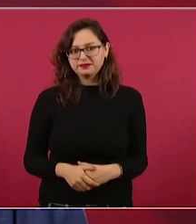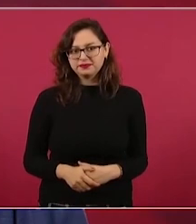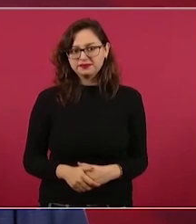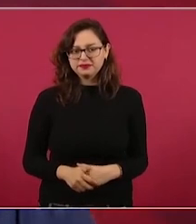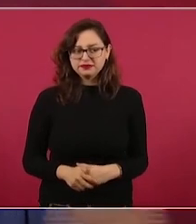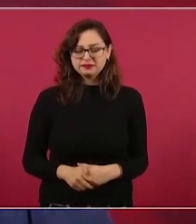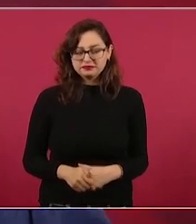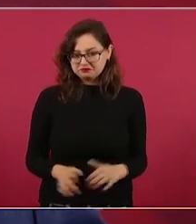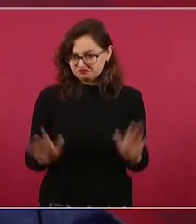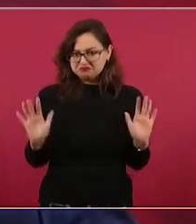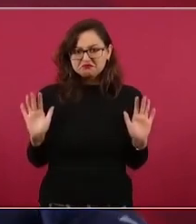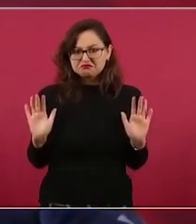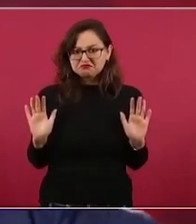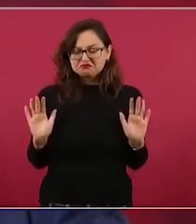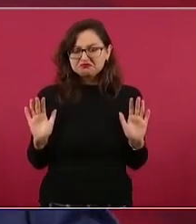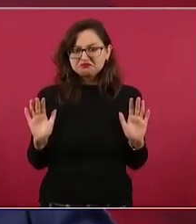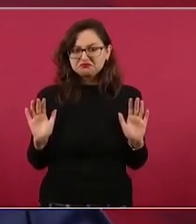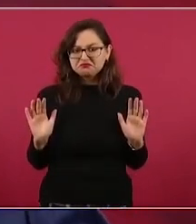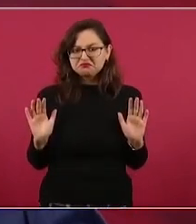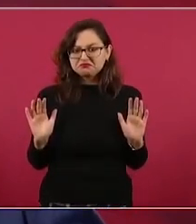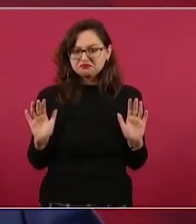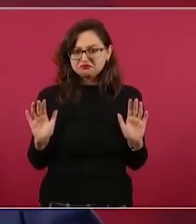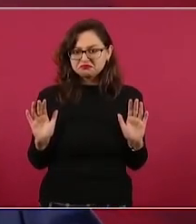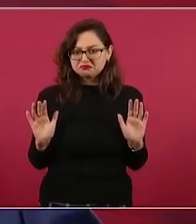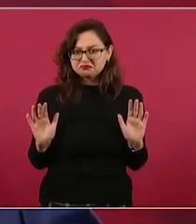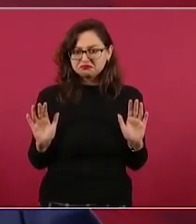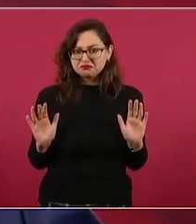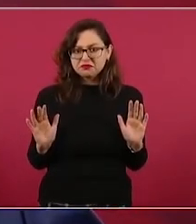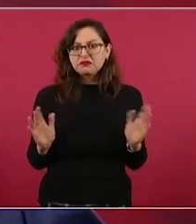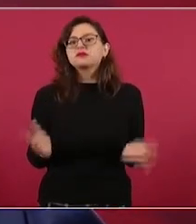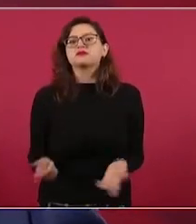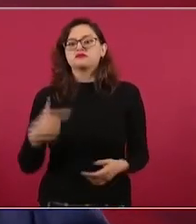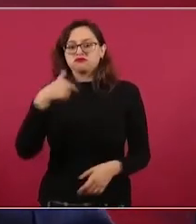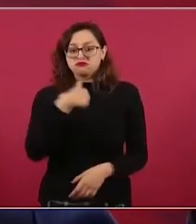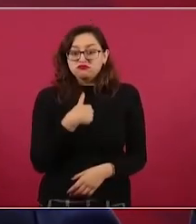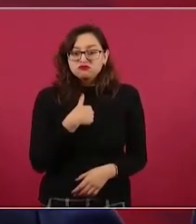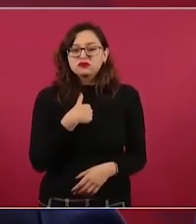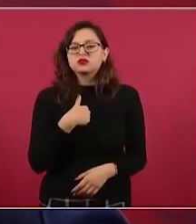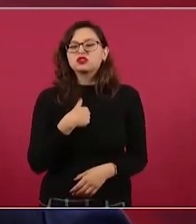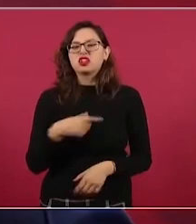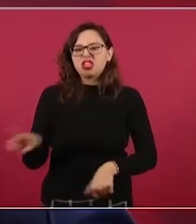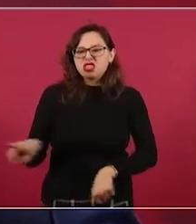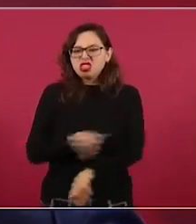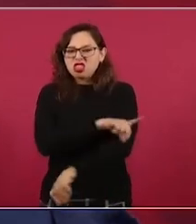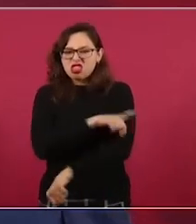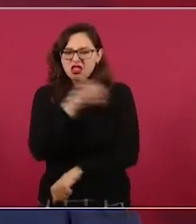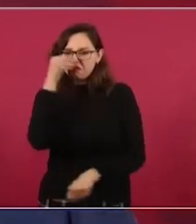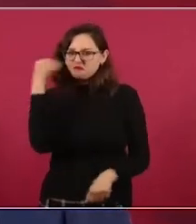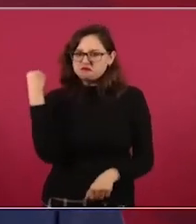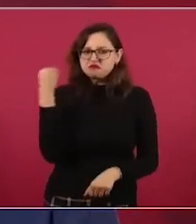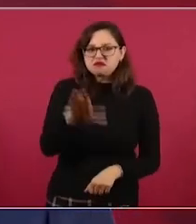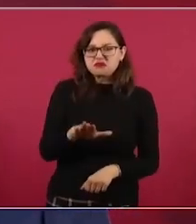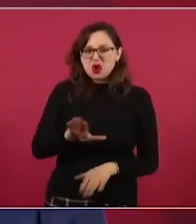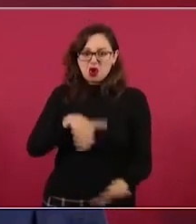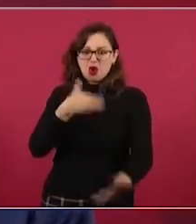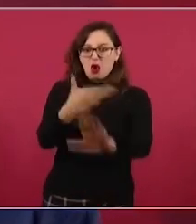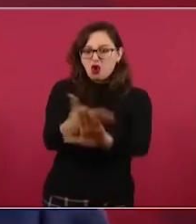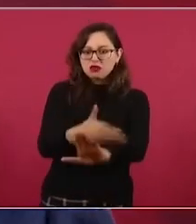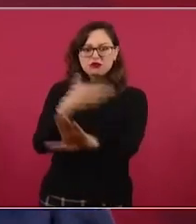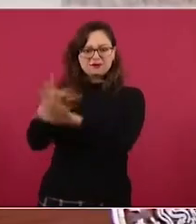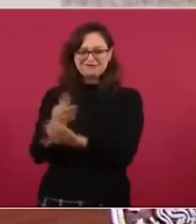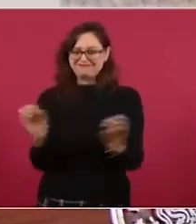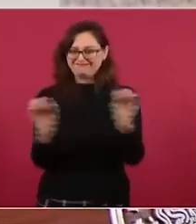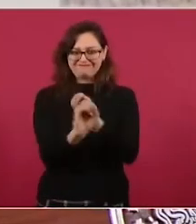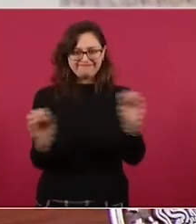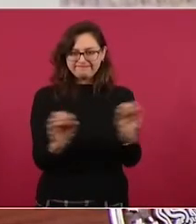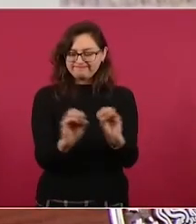así como no se fabrican delitos también no hay